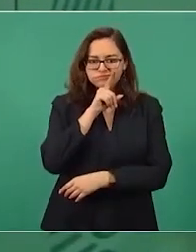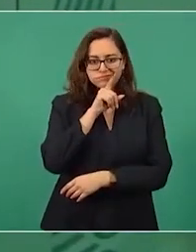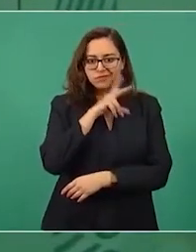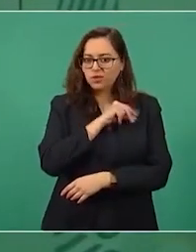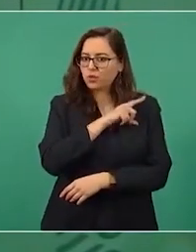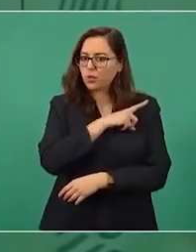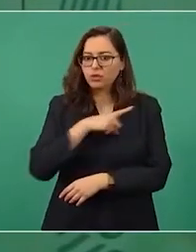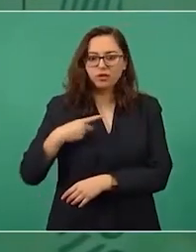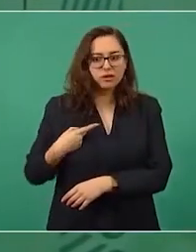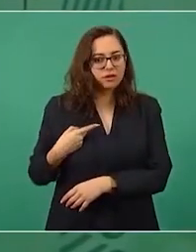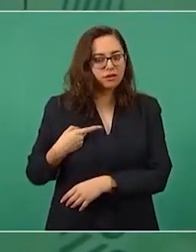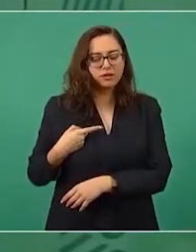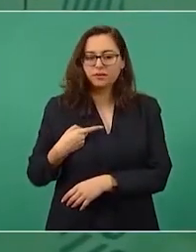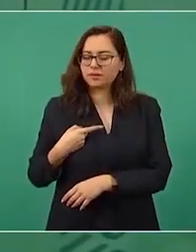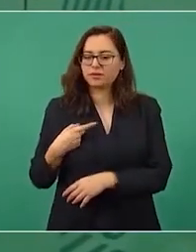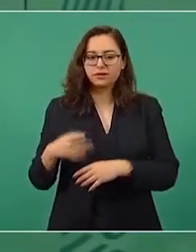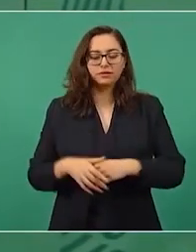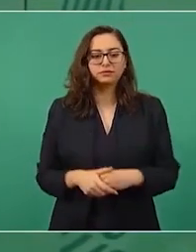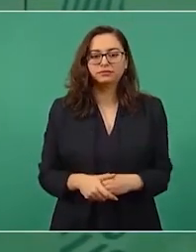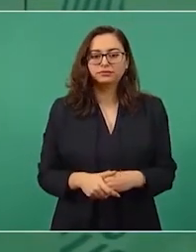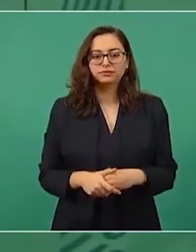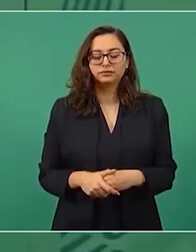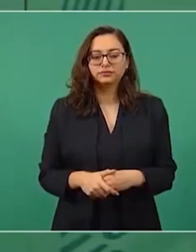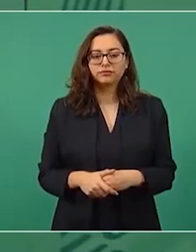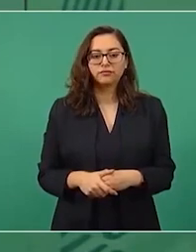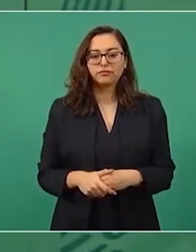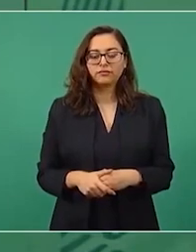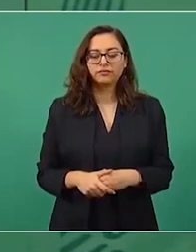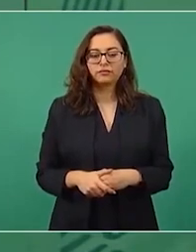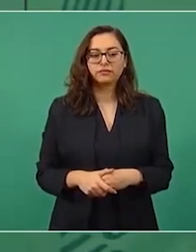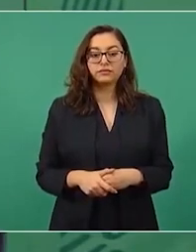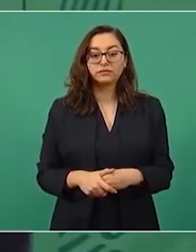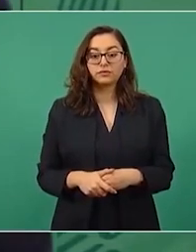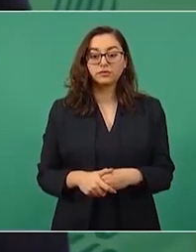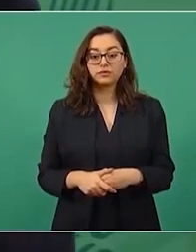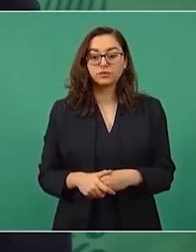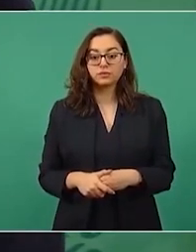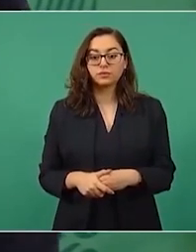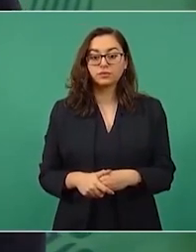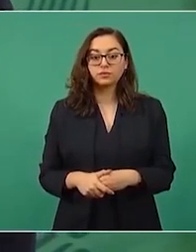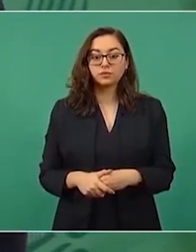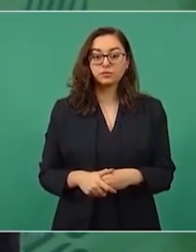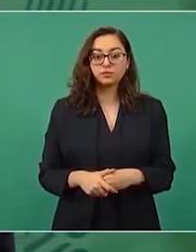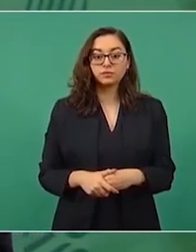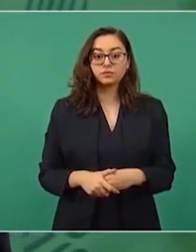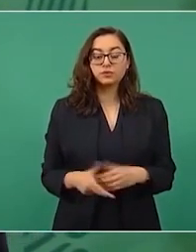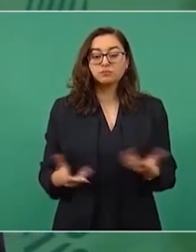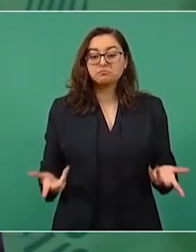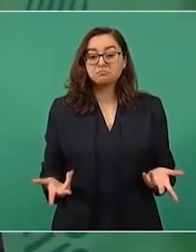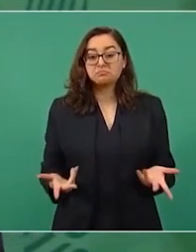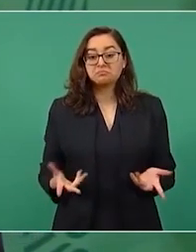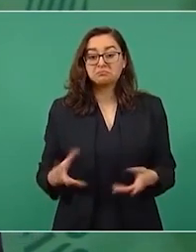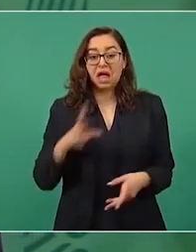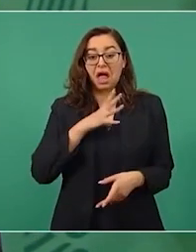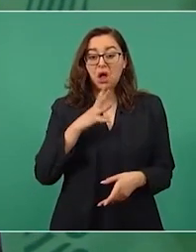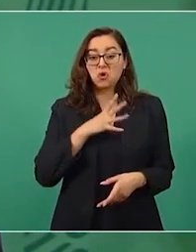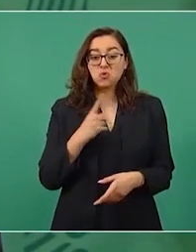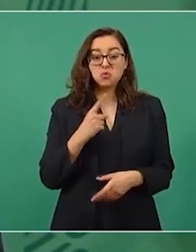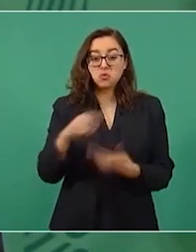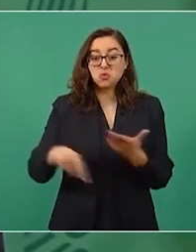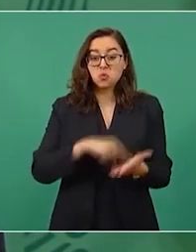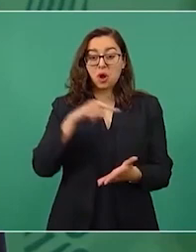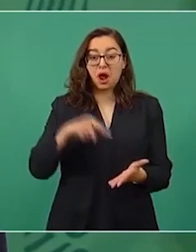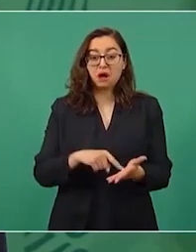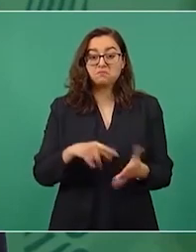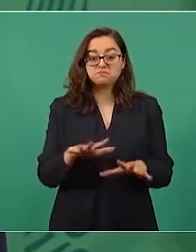Hay lugares, si le vendan los ojos a uno y de